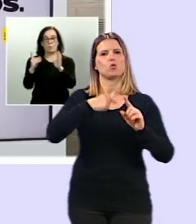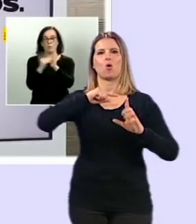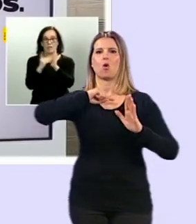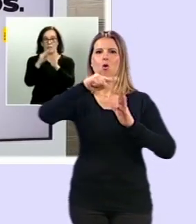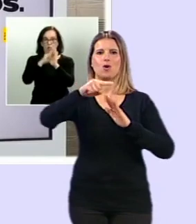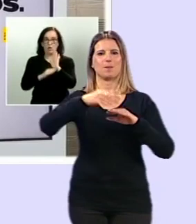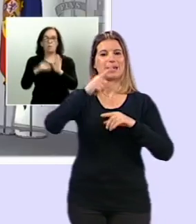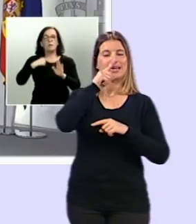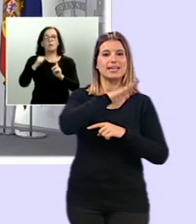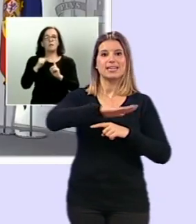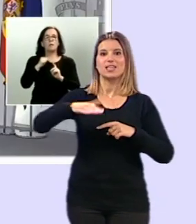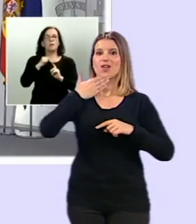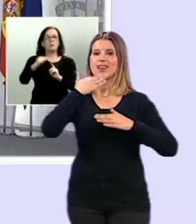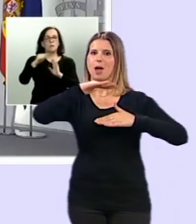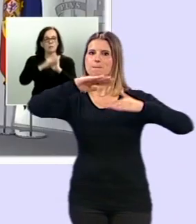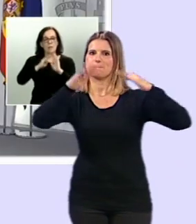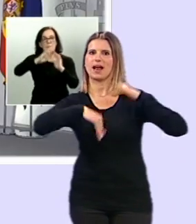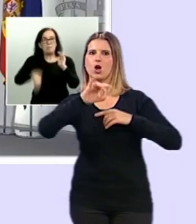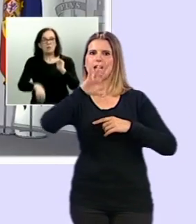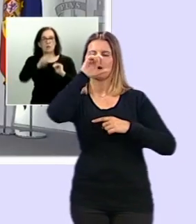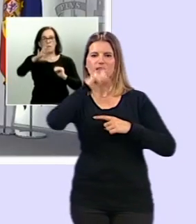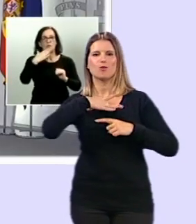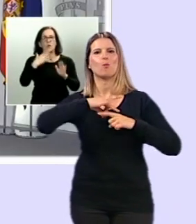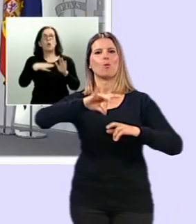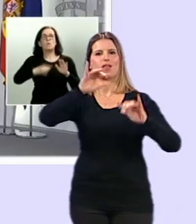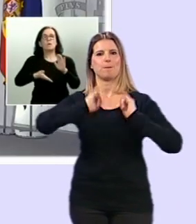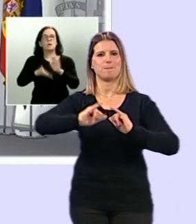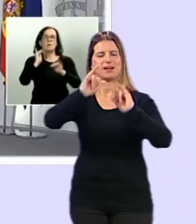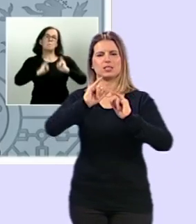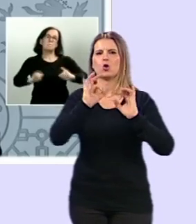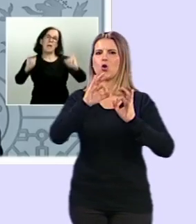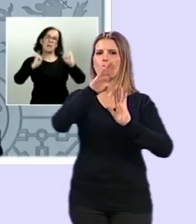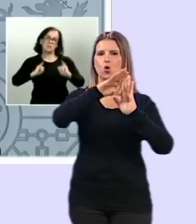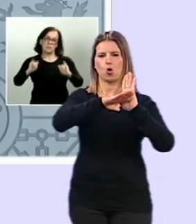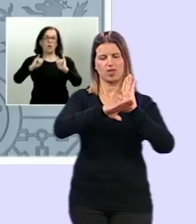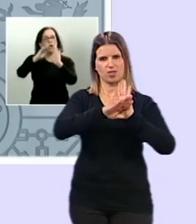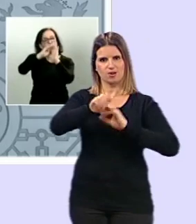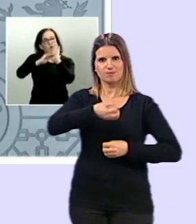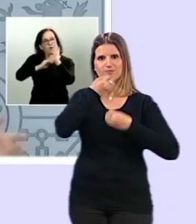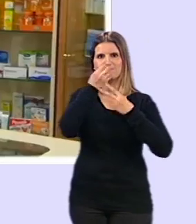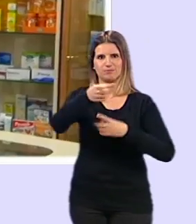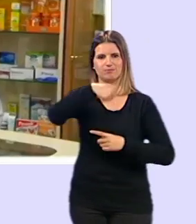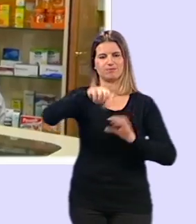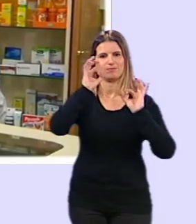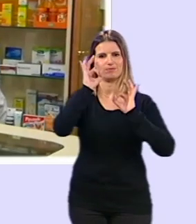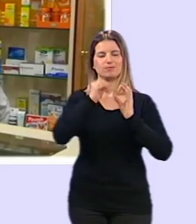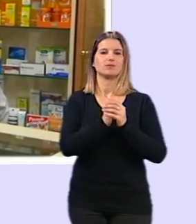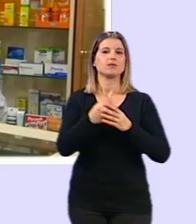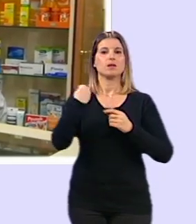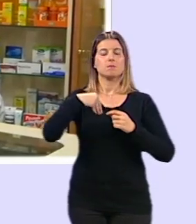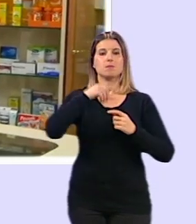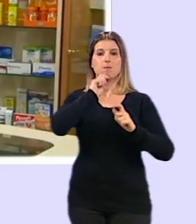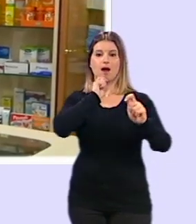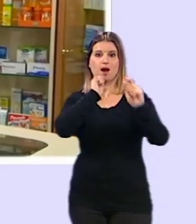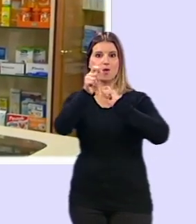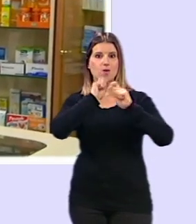para que los niños menores de 14 años puedan dar paseos en las condiciones concretas que daremos a conocer próximamente. Y en esa misma rueda